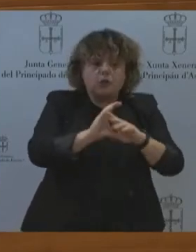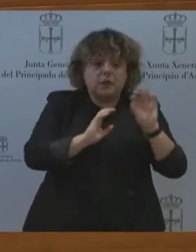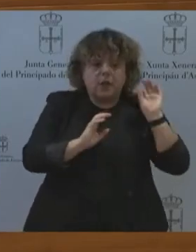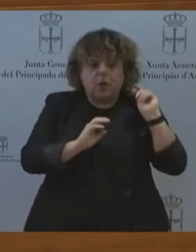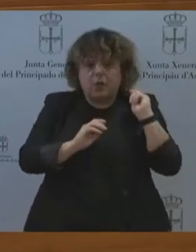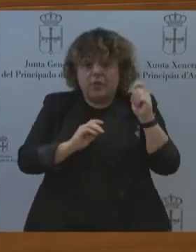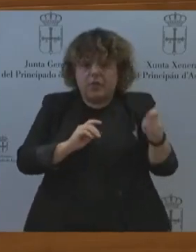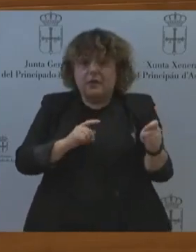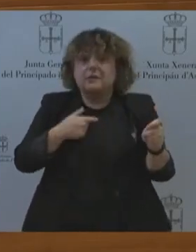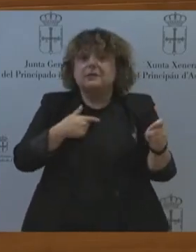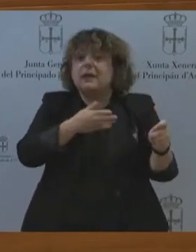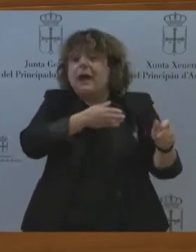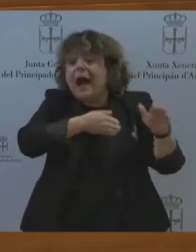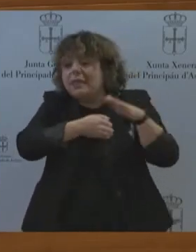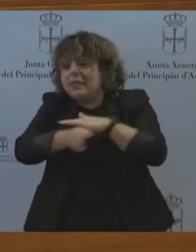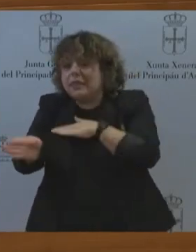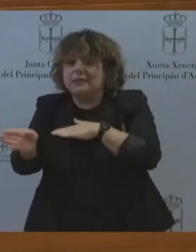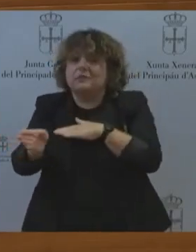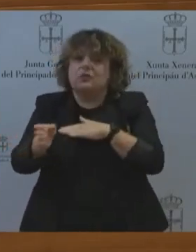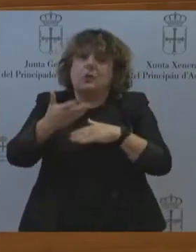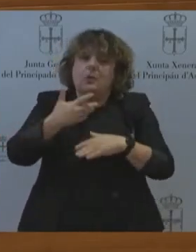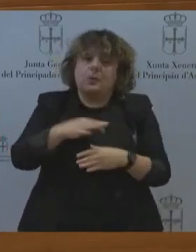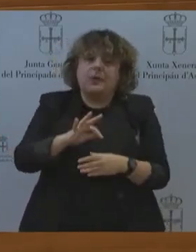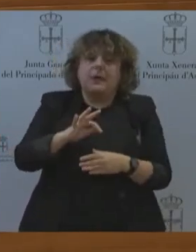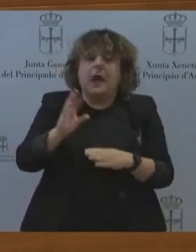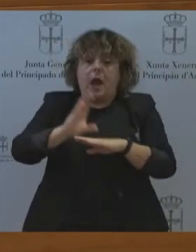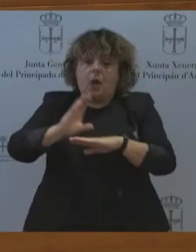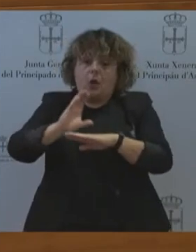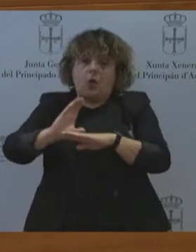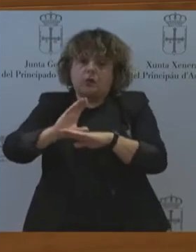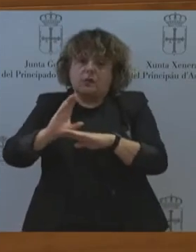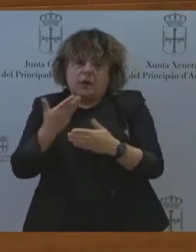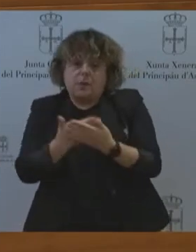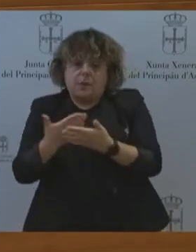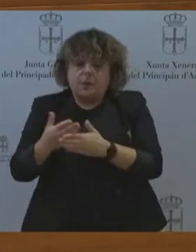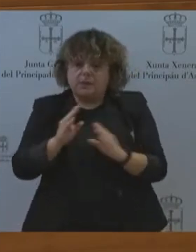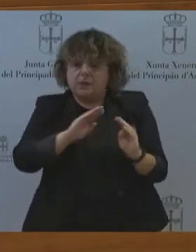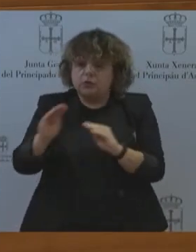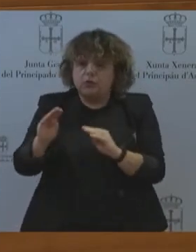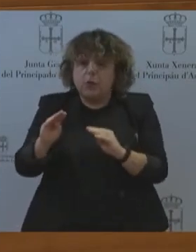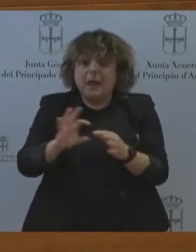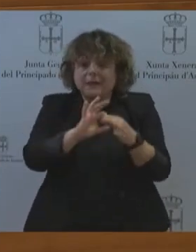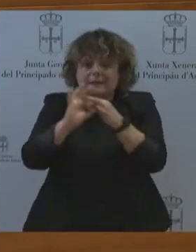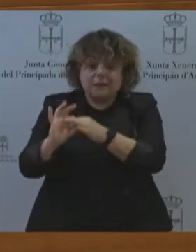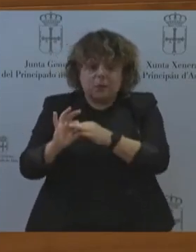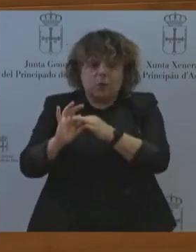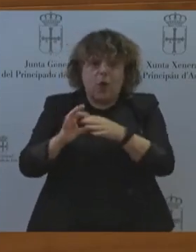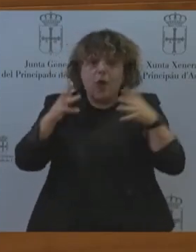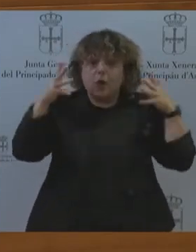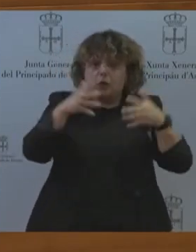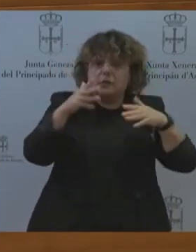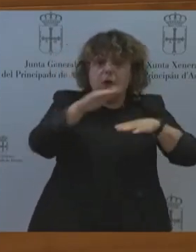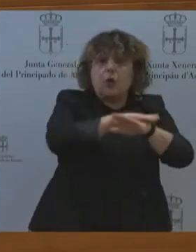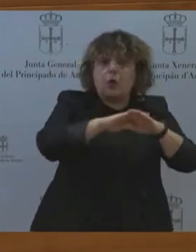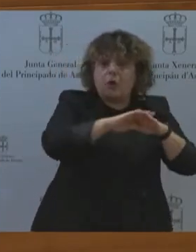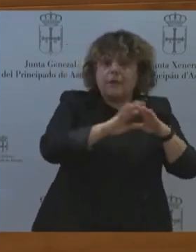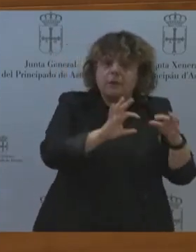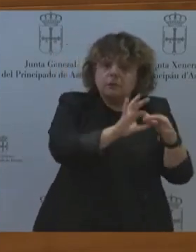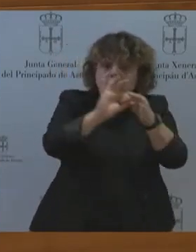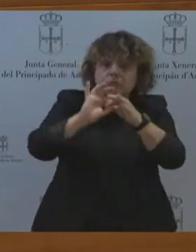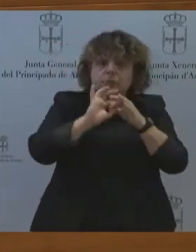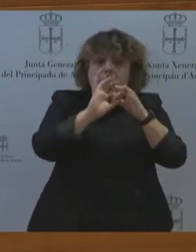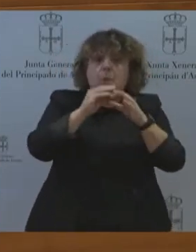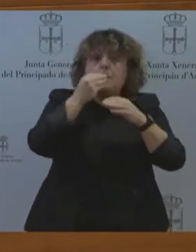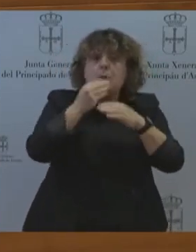consejeros para estar seguro que las propuestas que salgan de su consejo de Gobierno sean buenos para el medio rural. Esto es una